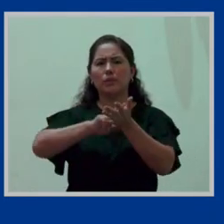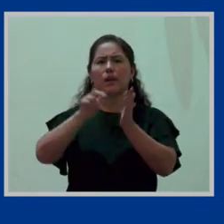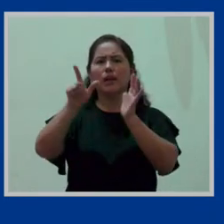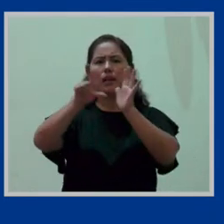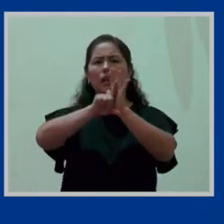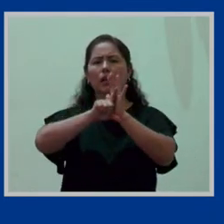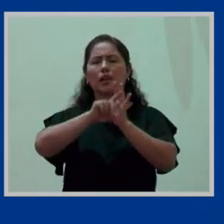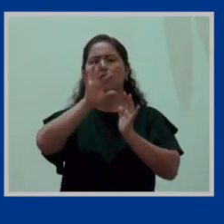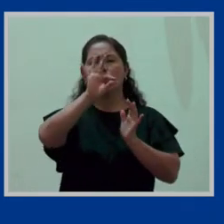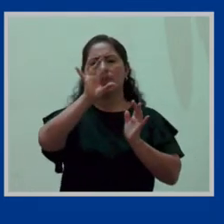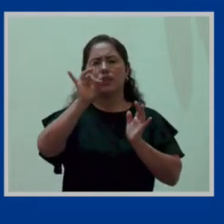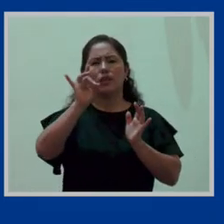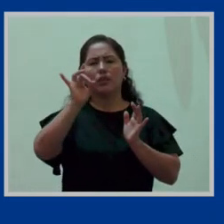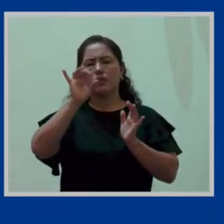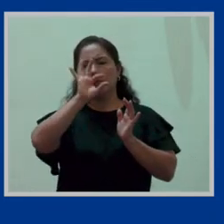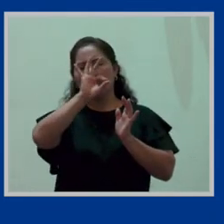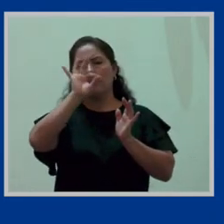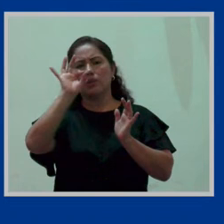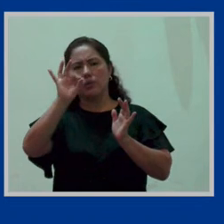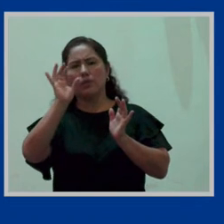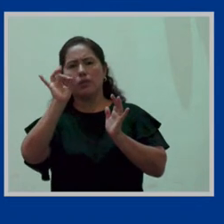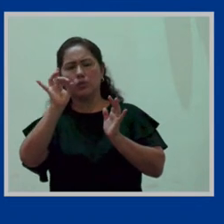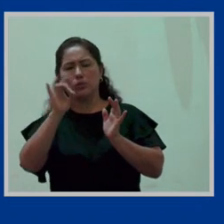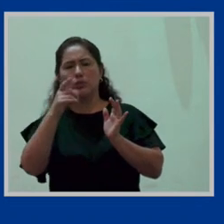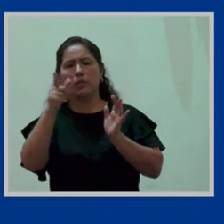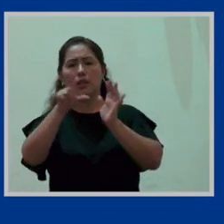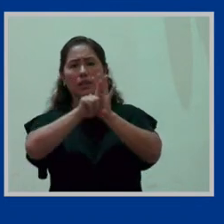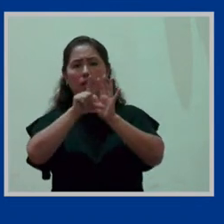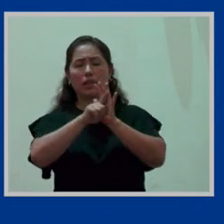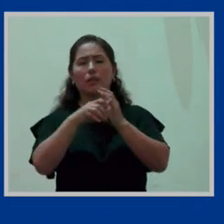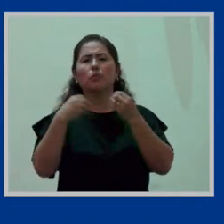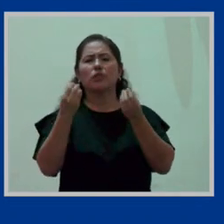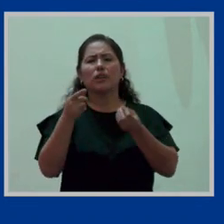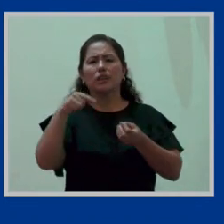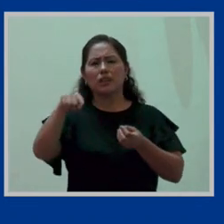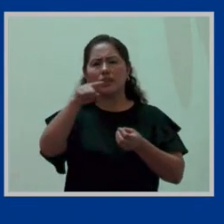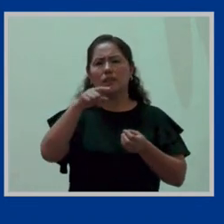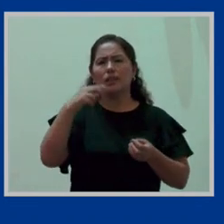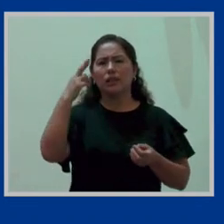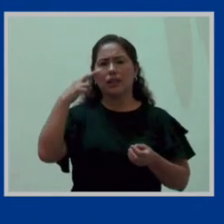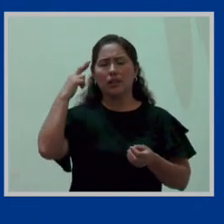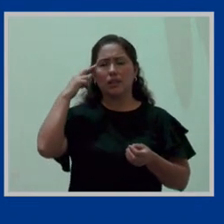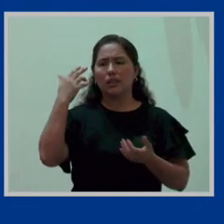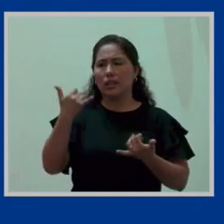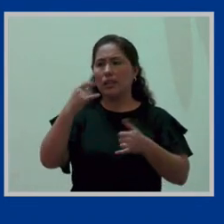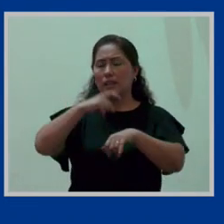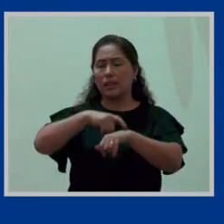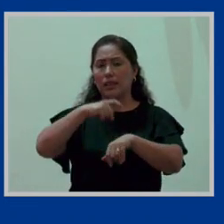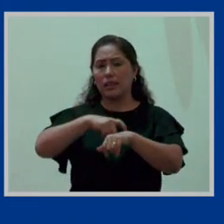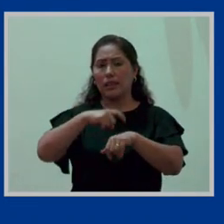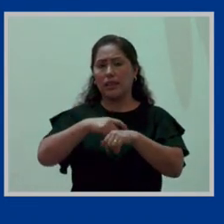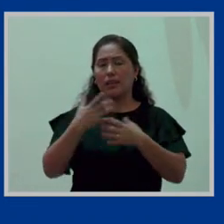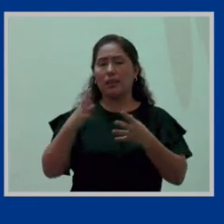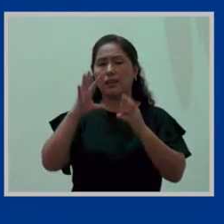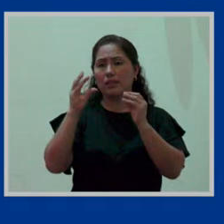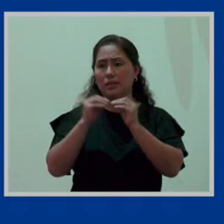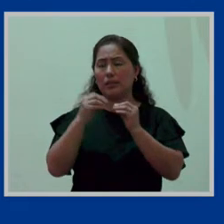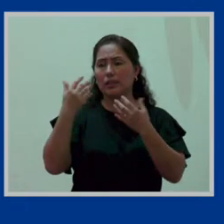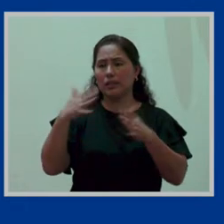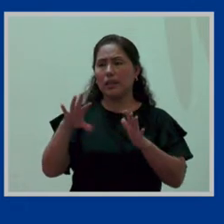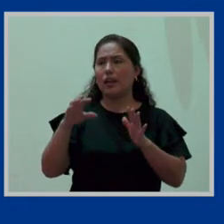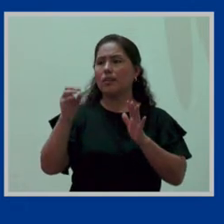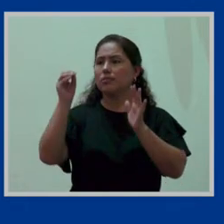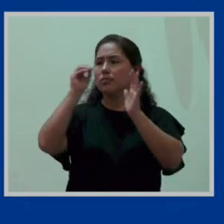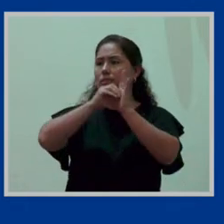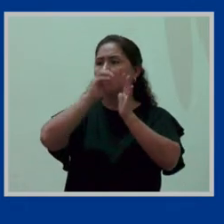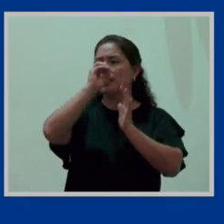.896, donde extendió esta obligación a las privadas. Y, por lo tanto, actualmente, para resumir, tenemos el Decreto Supremo